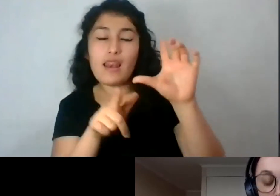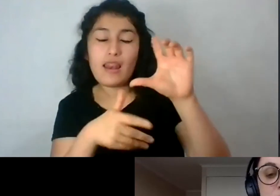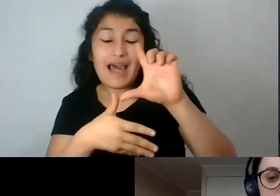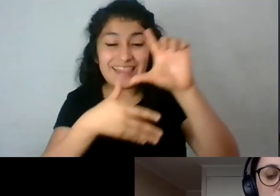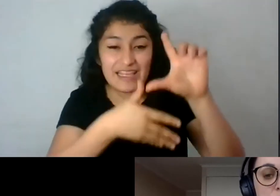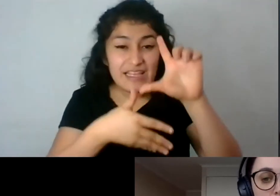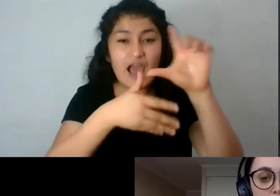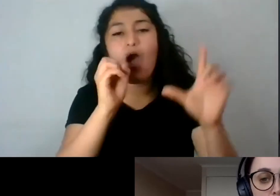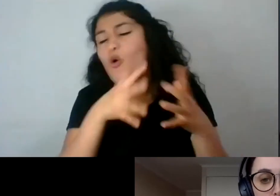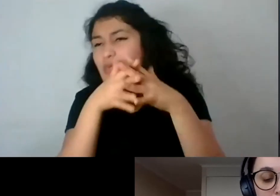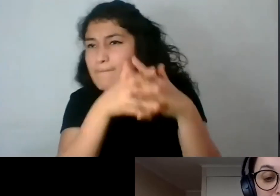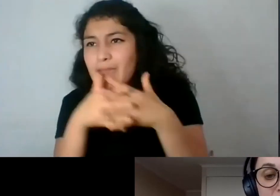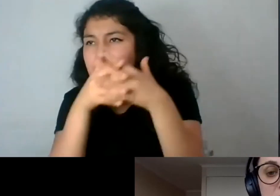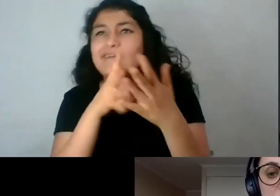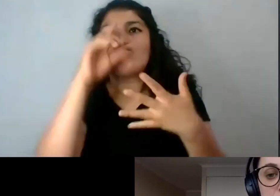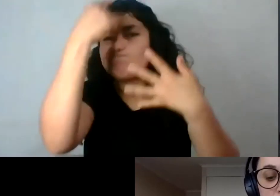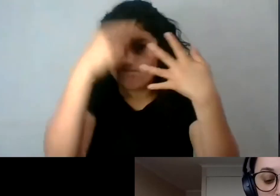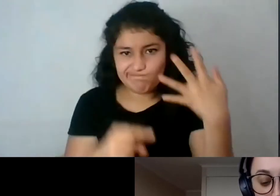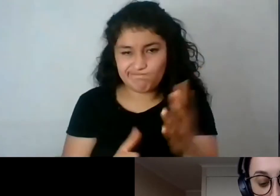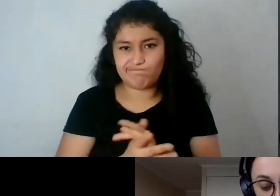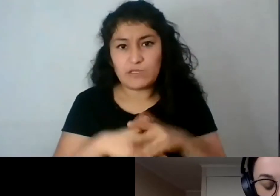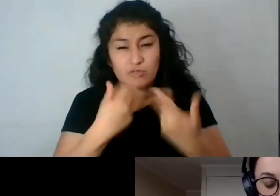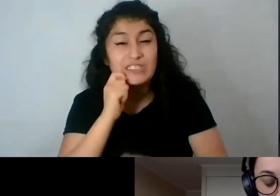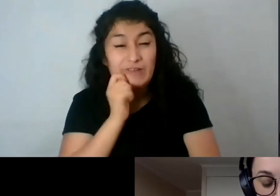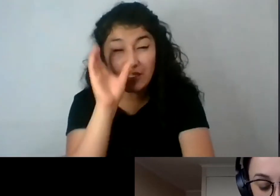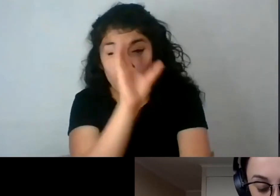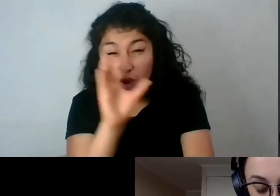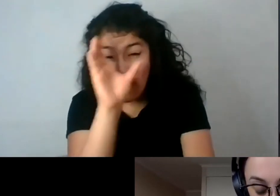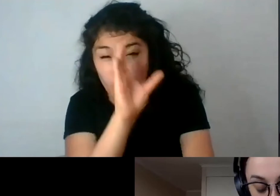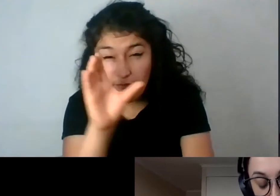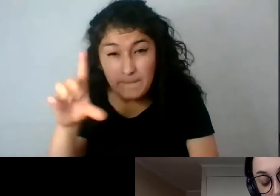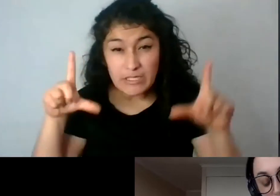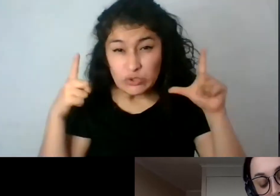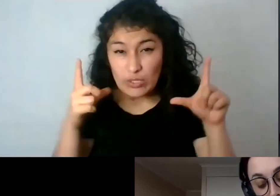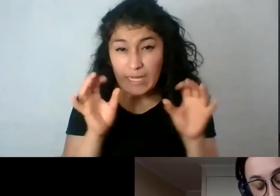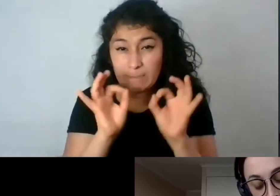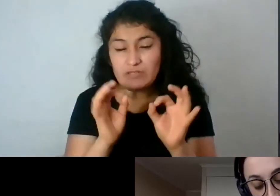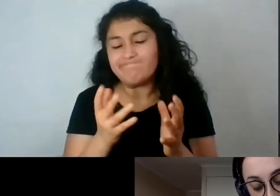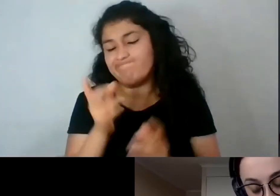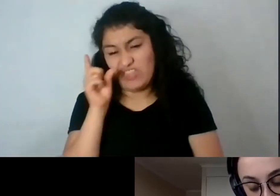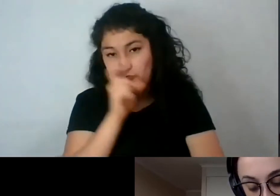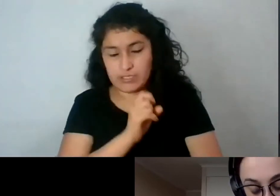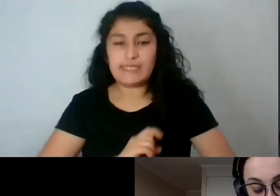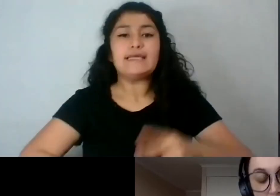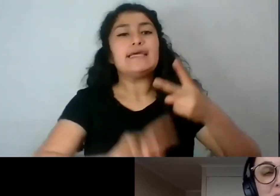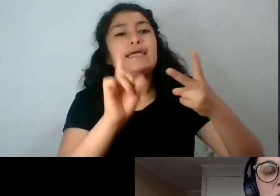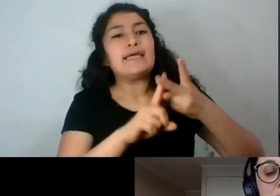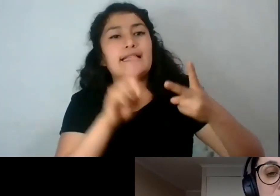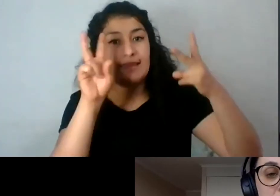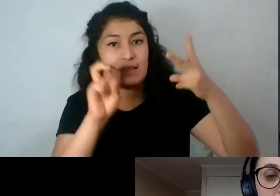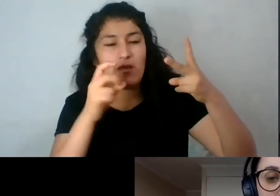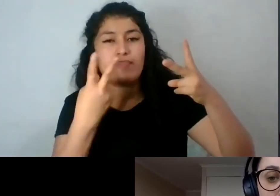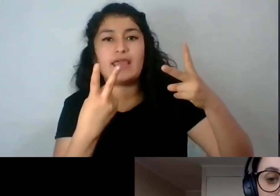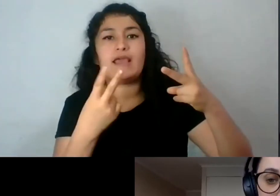Eso ha sido como, ese rastreo ha sido dificultoso. Y respecto a esta segunda pregunta de si creo que las